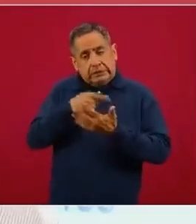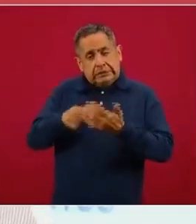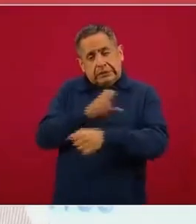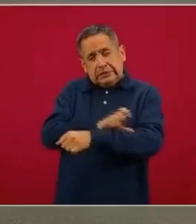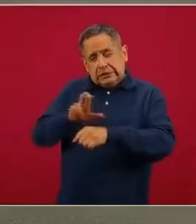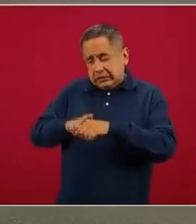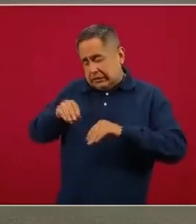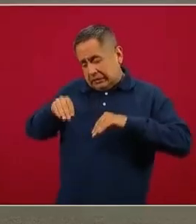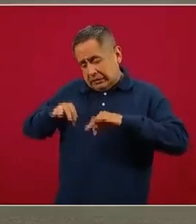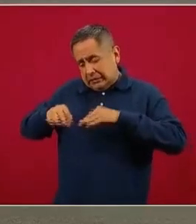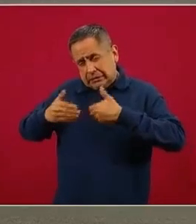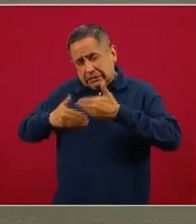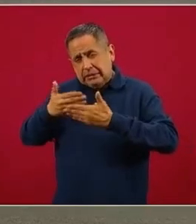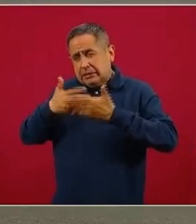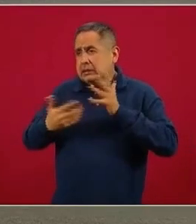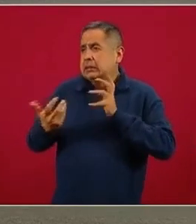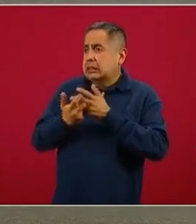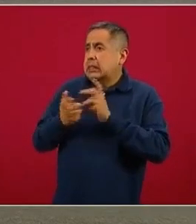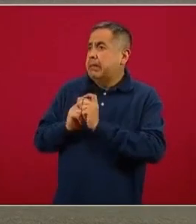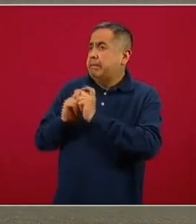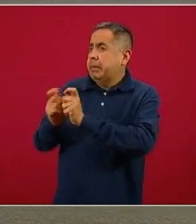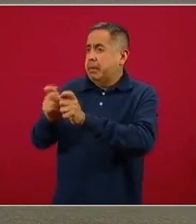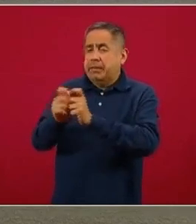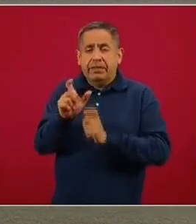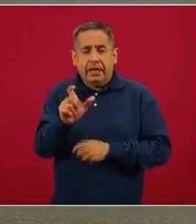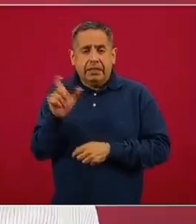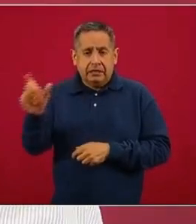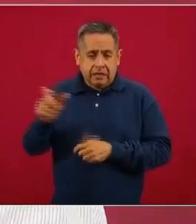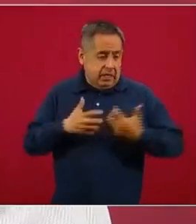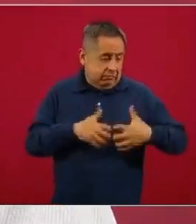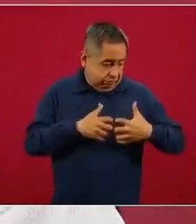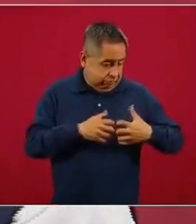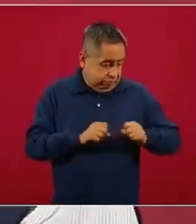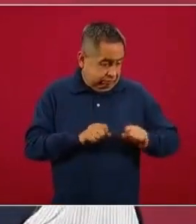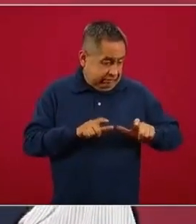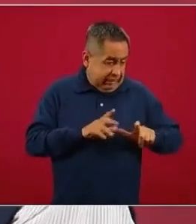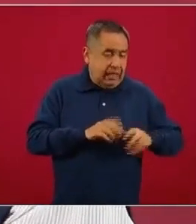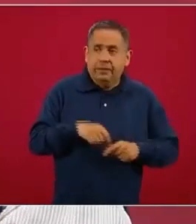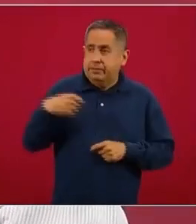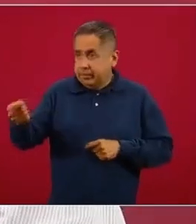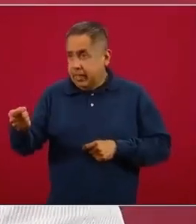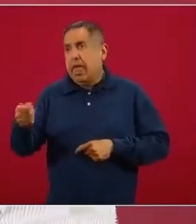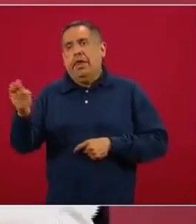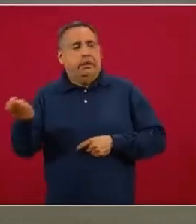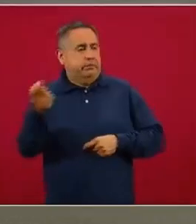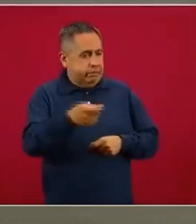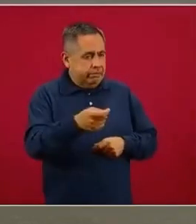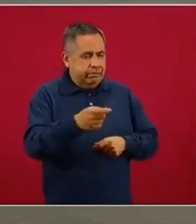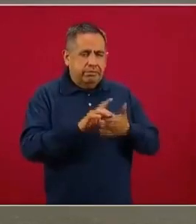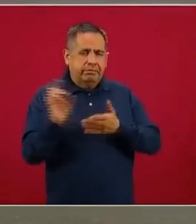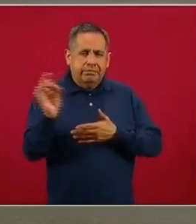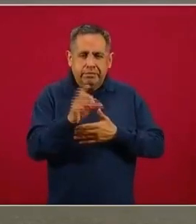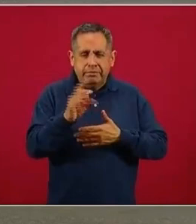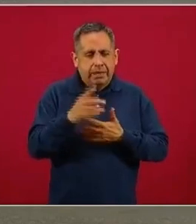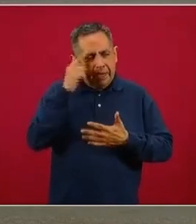con la logística de entrega de tarjetas de débito. La producción, por una parte, la entrega por el Banco del Bienestar y el envío